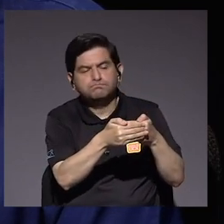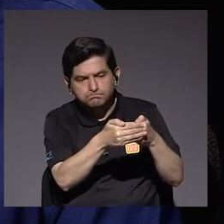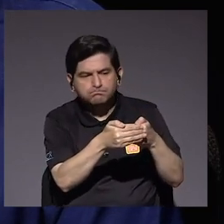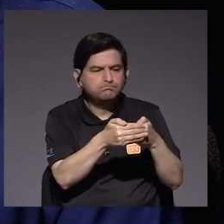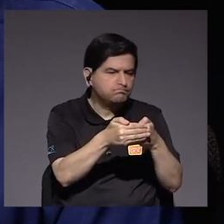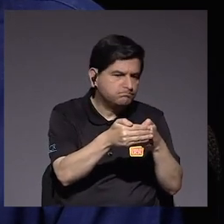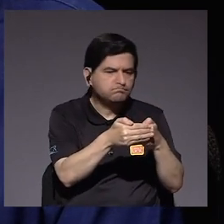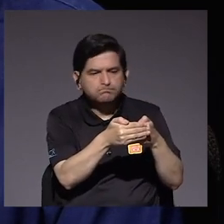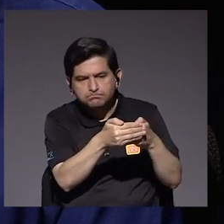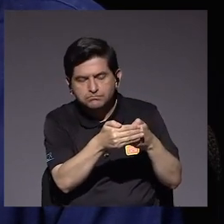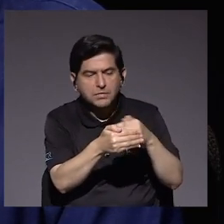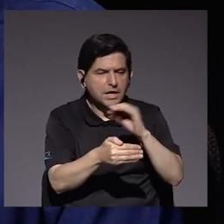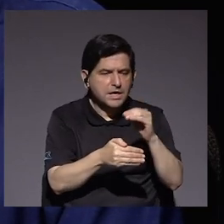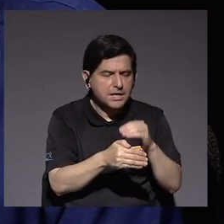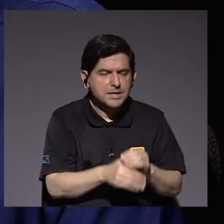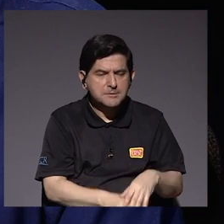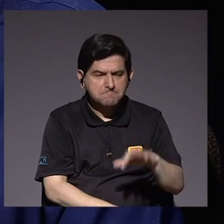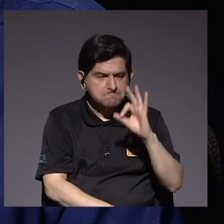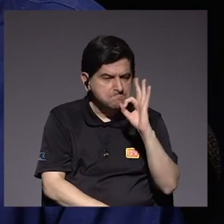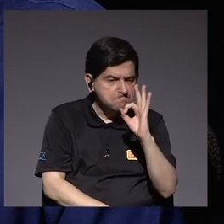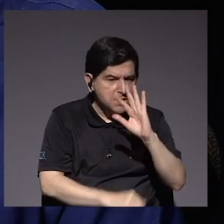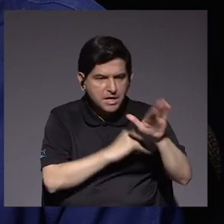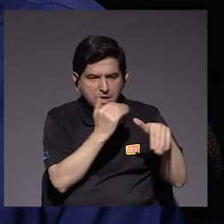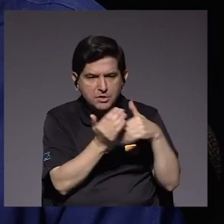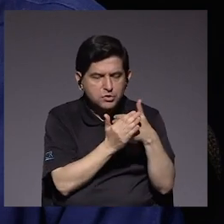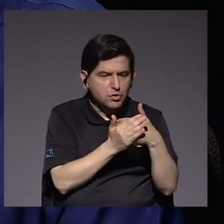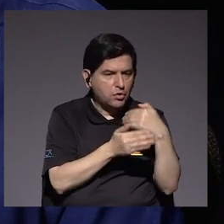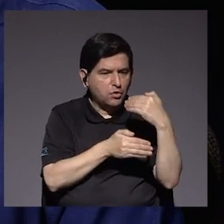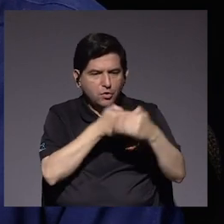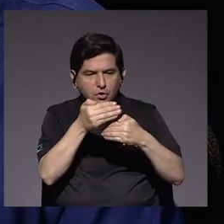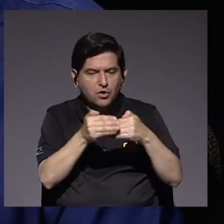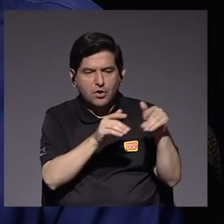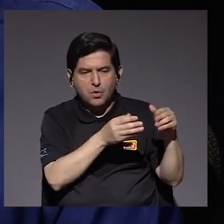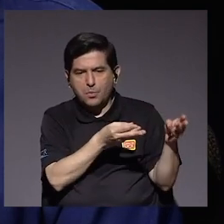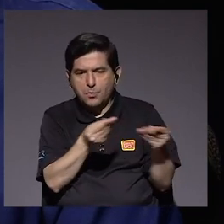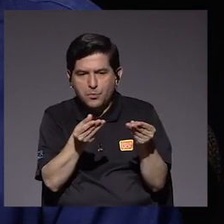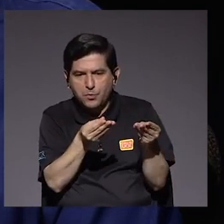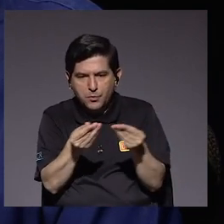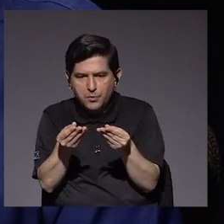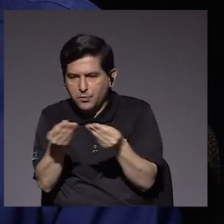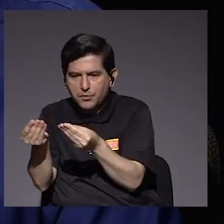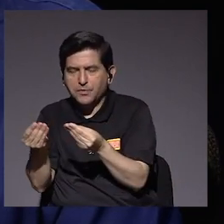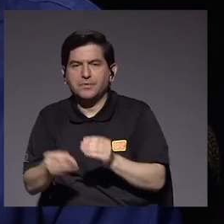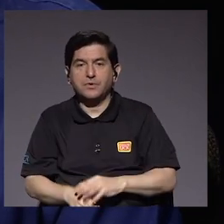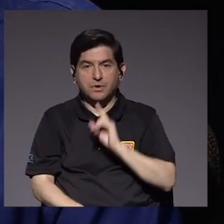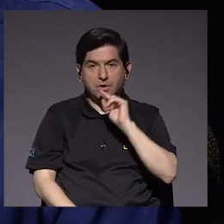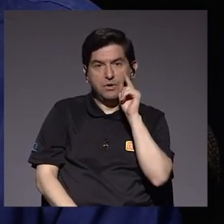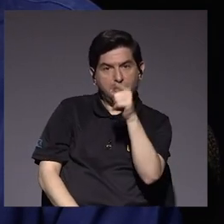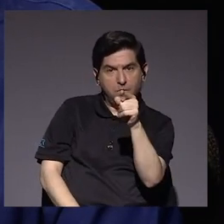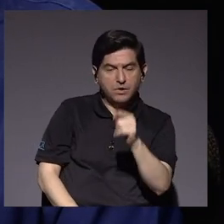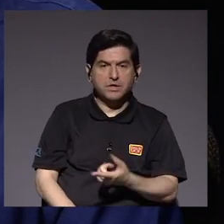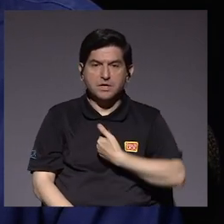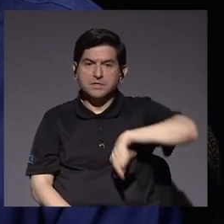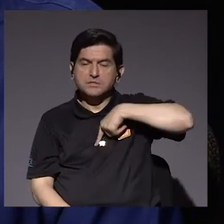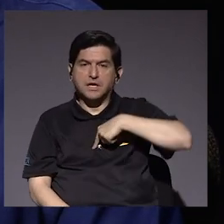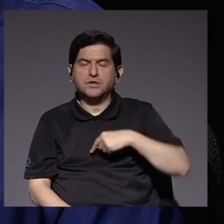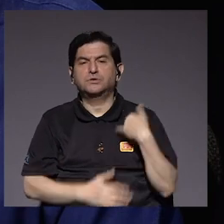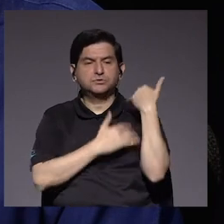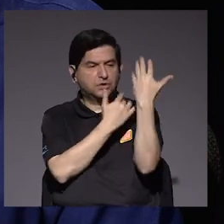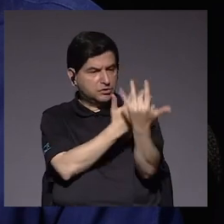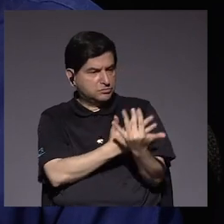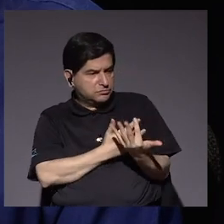poner a punto la línea de producción. Y en este momento, como usted dice, estamos